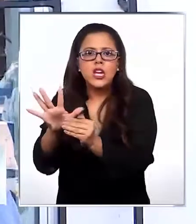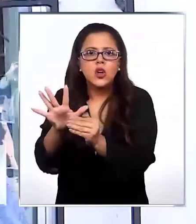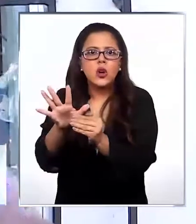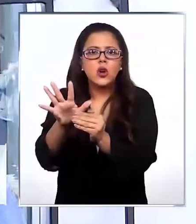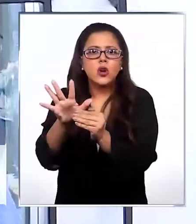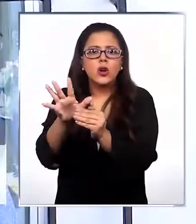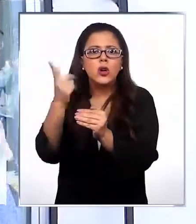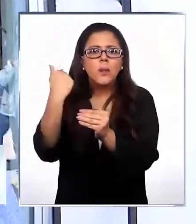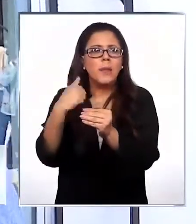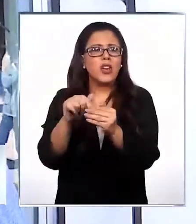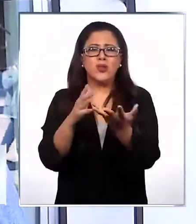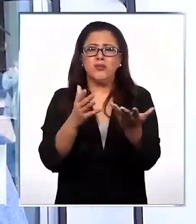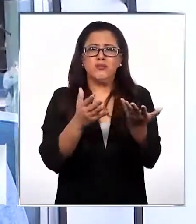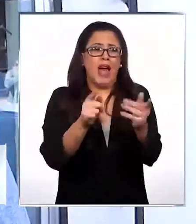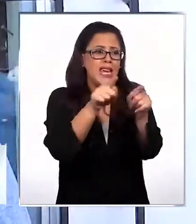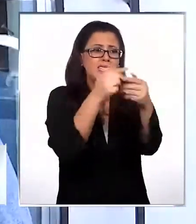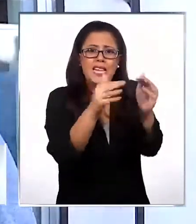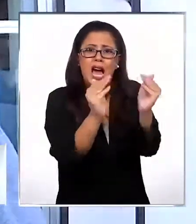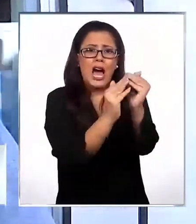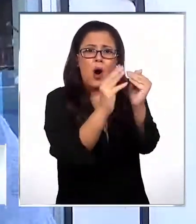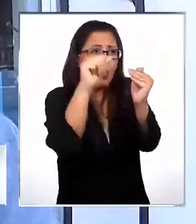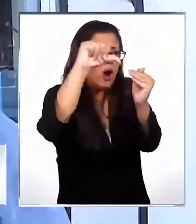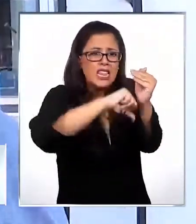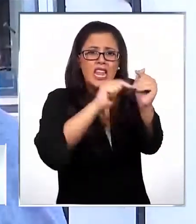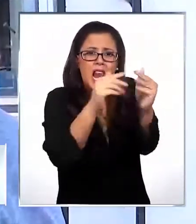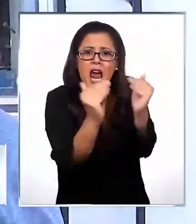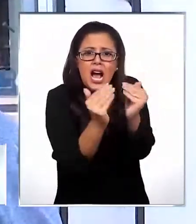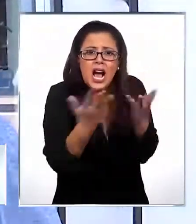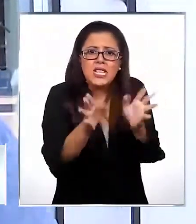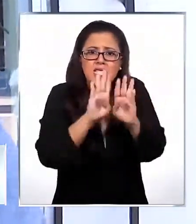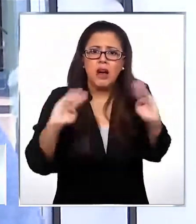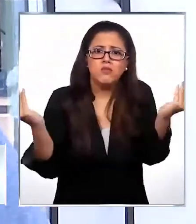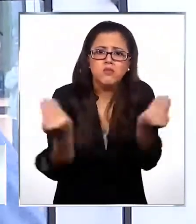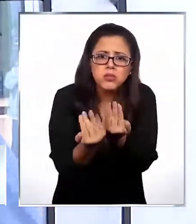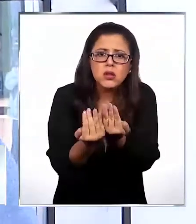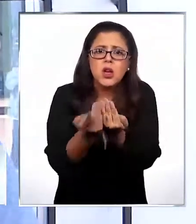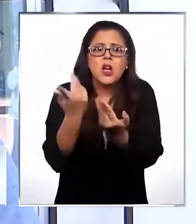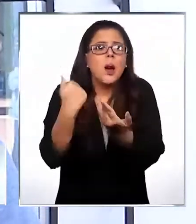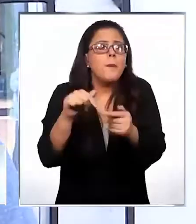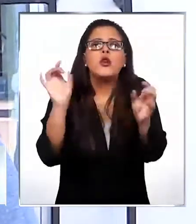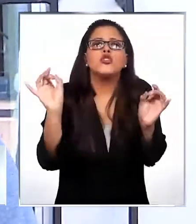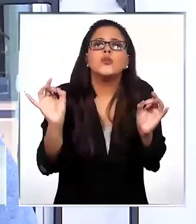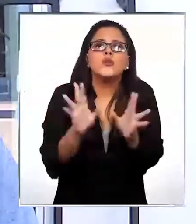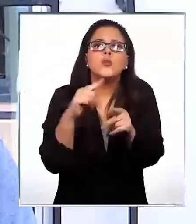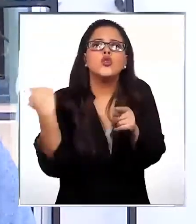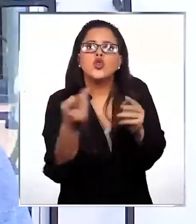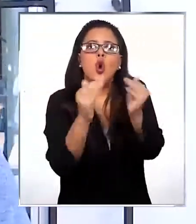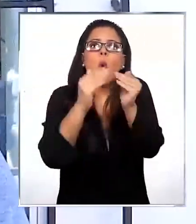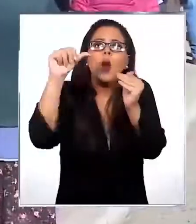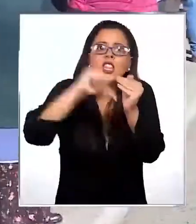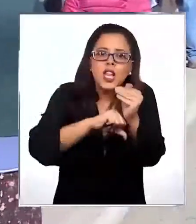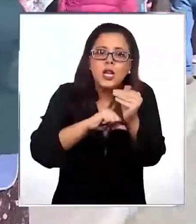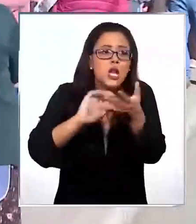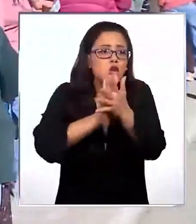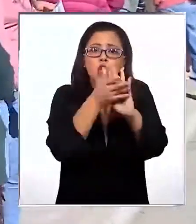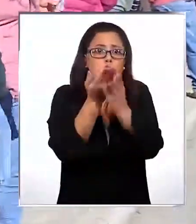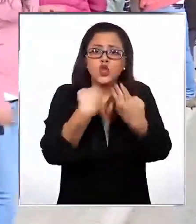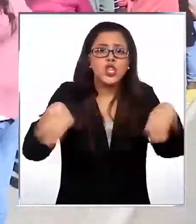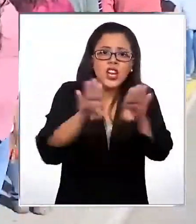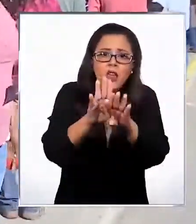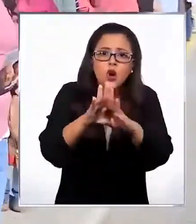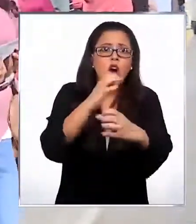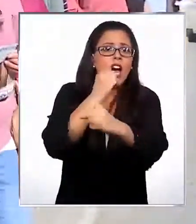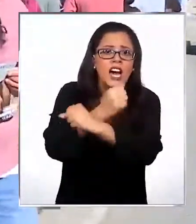No se aísla el pueblo completo. Si tenemos que ir a la cuarentena cerremos todo. Lo único que tiene que quedar abierto. Carabineros,